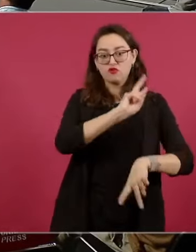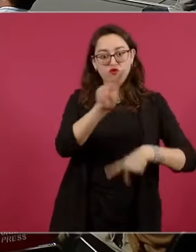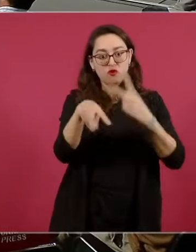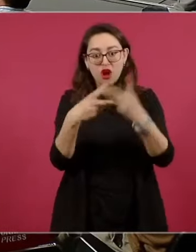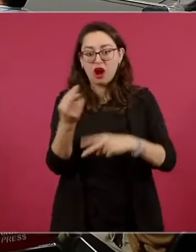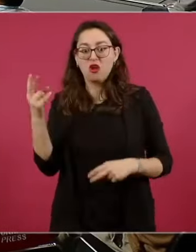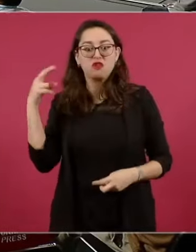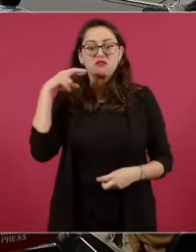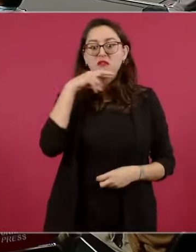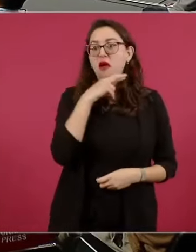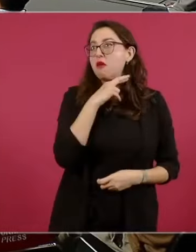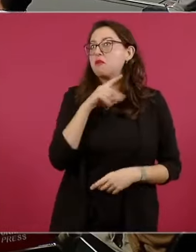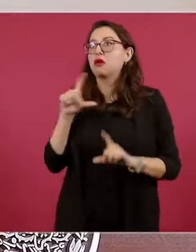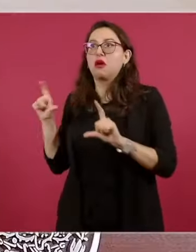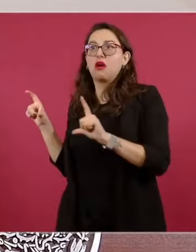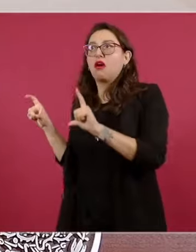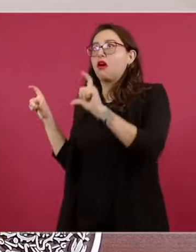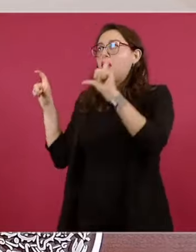Oiga,